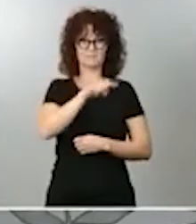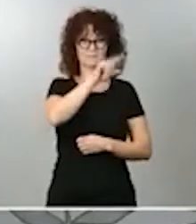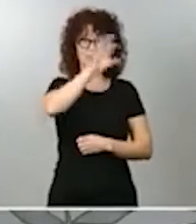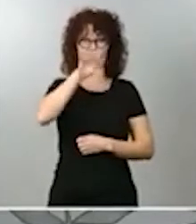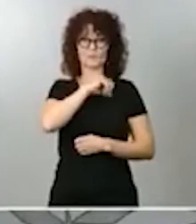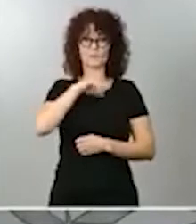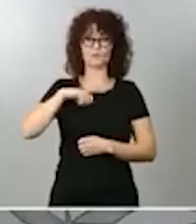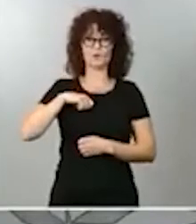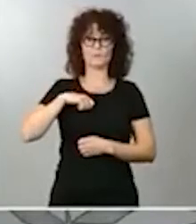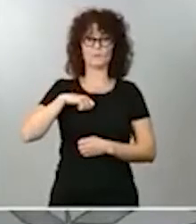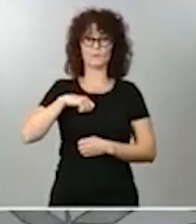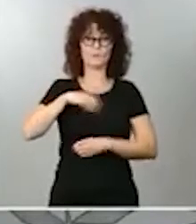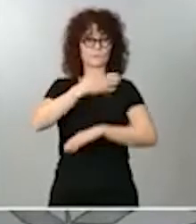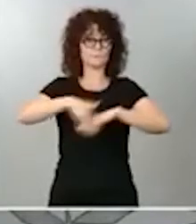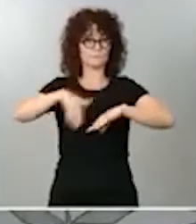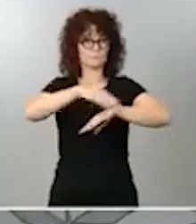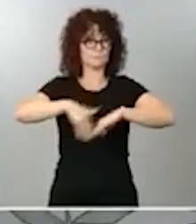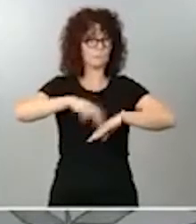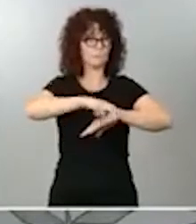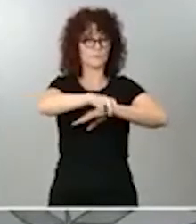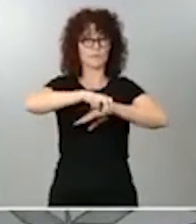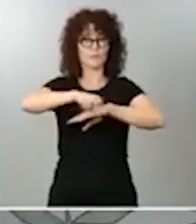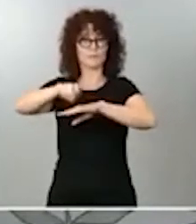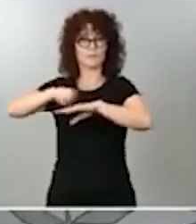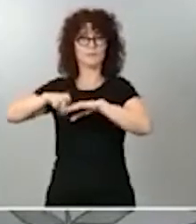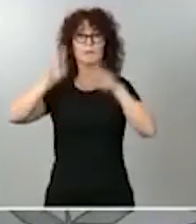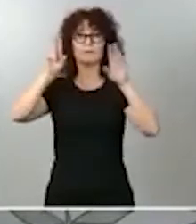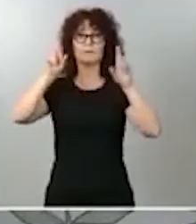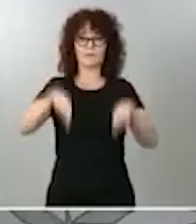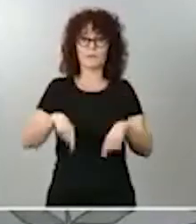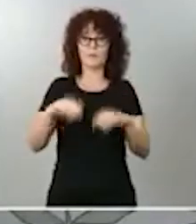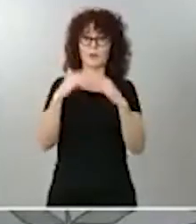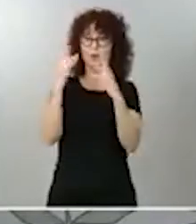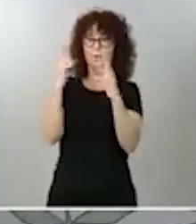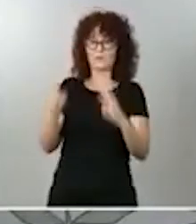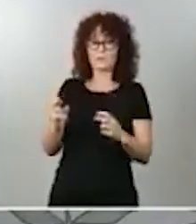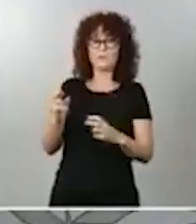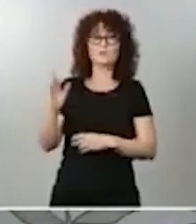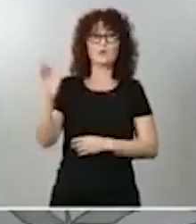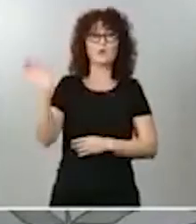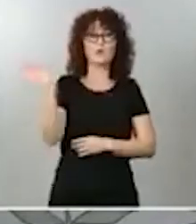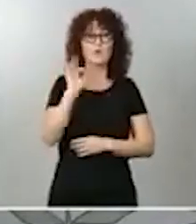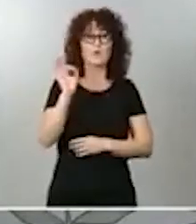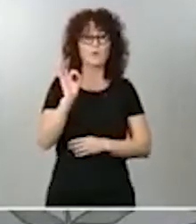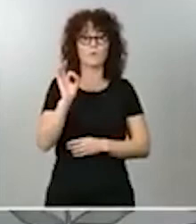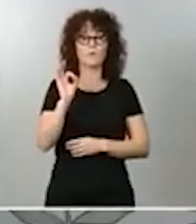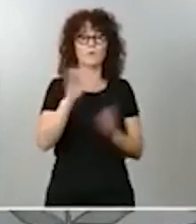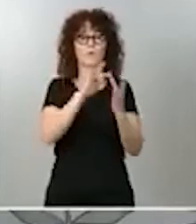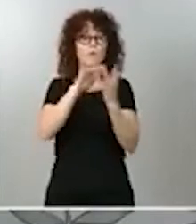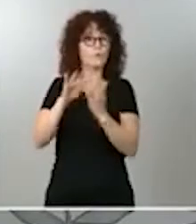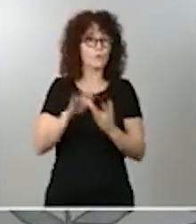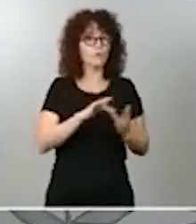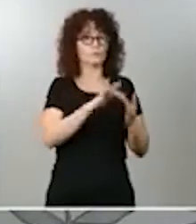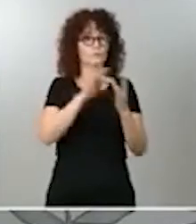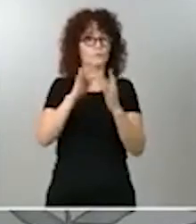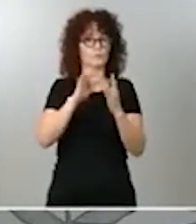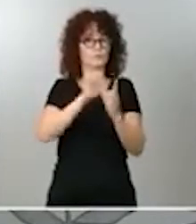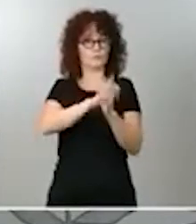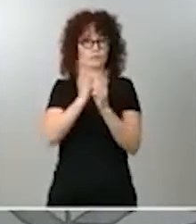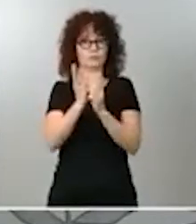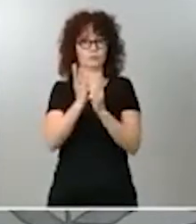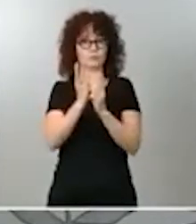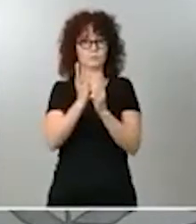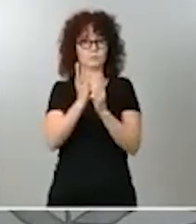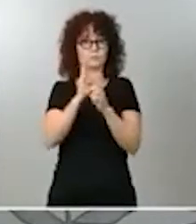restricción de movilidad, respecto al confinamiento o respecto a los contactos entre las personas, reduciendo el número de personas que